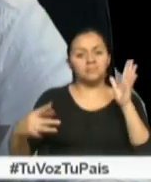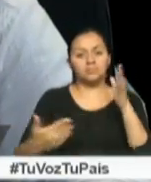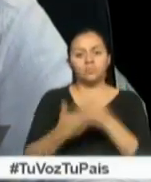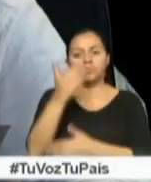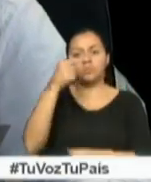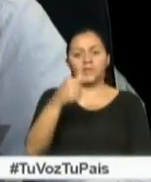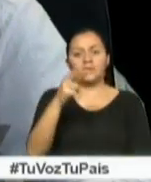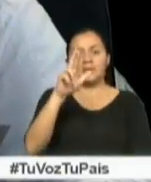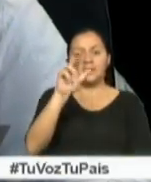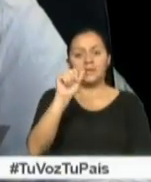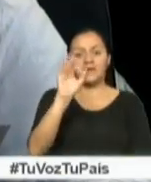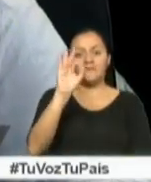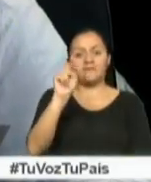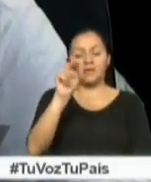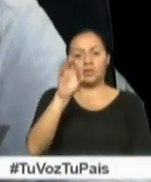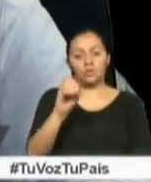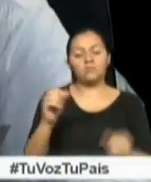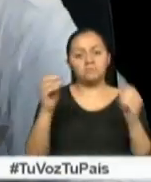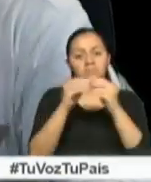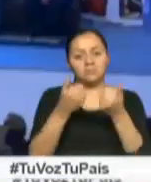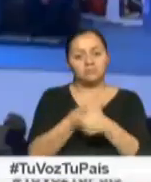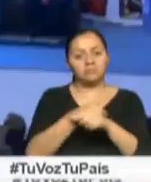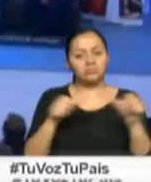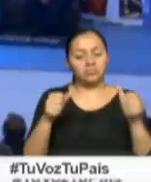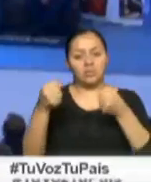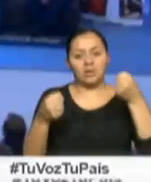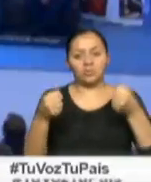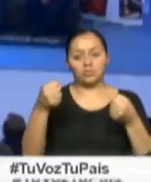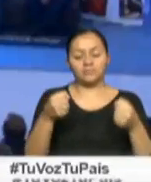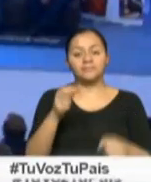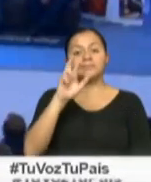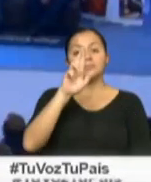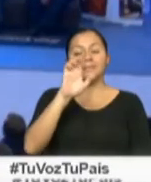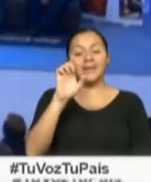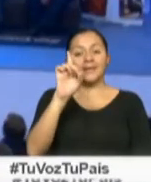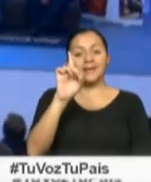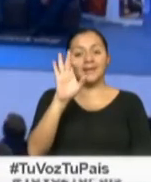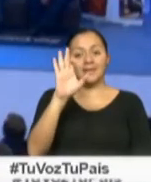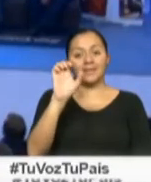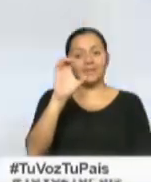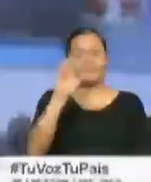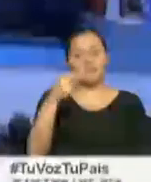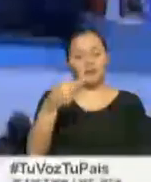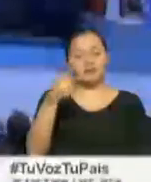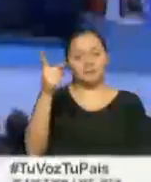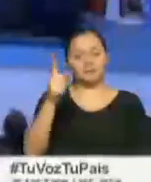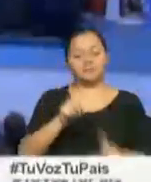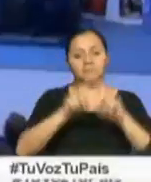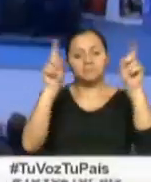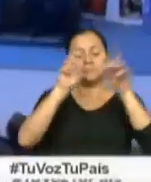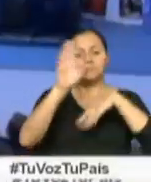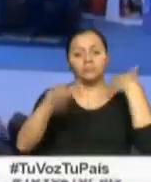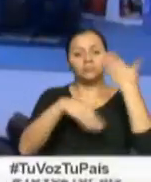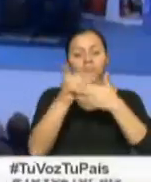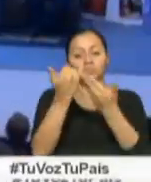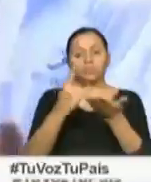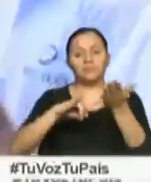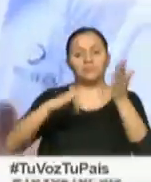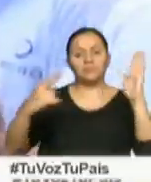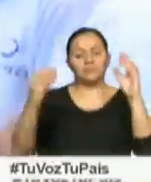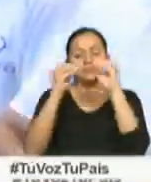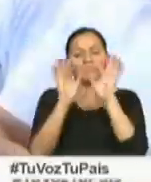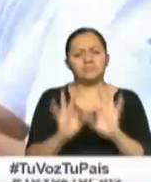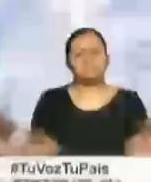grafeno que dará mucha más autonomía a esos carros Retech es un consorcio conformado por una de las tres empresas de tecnología más